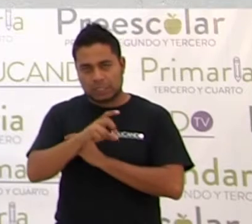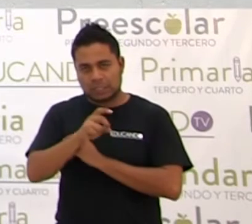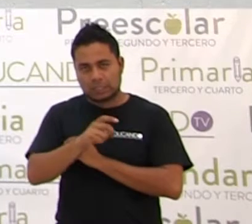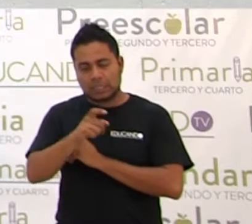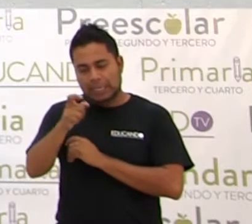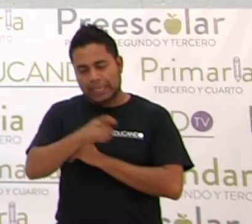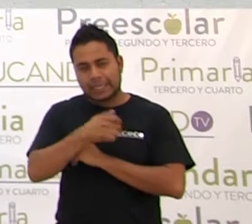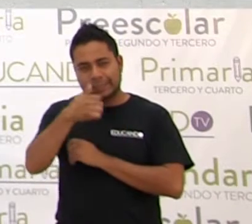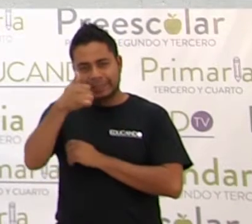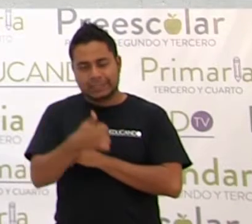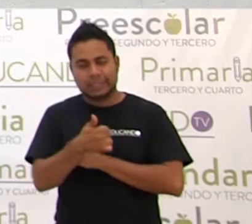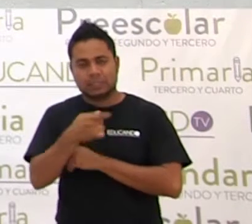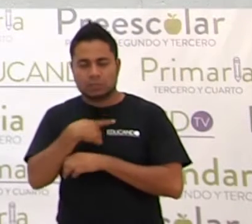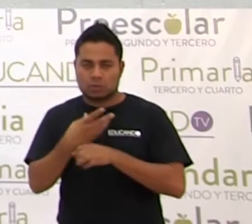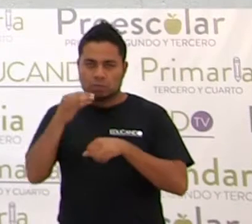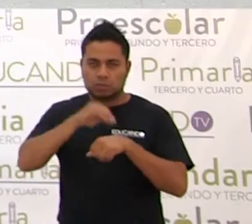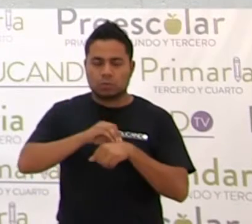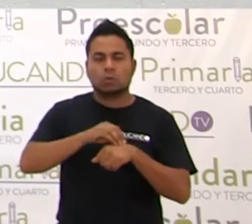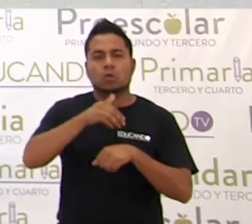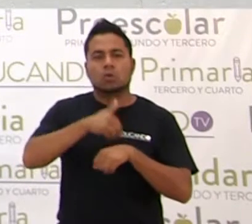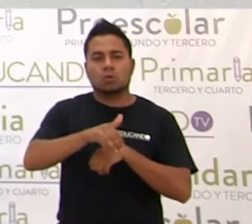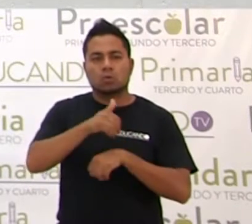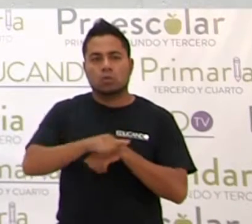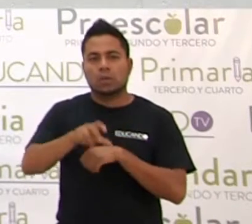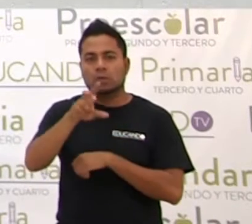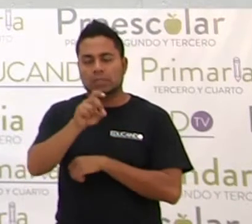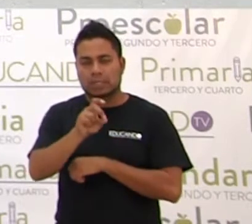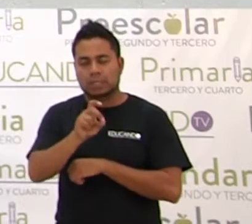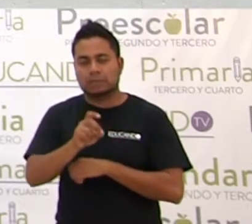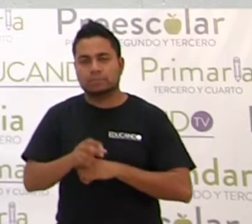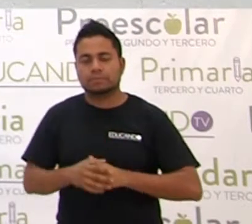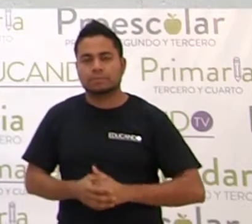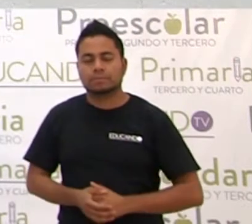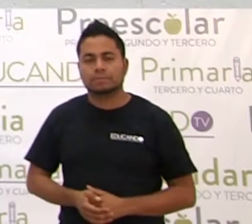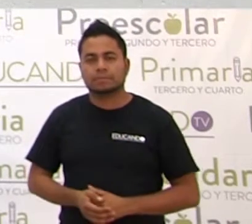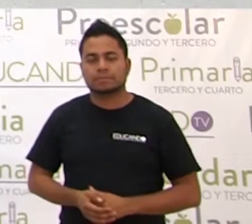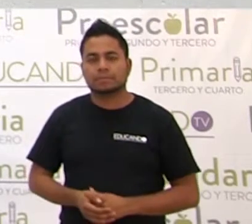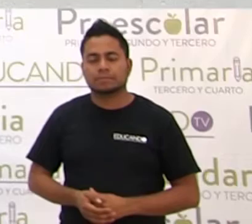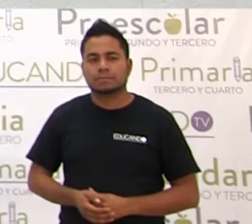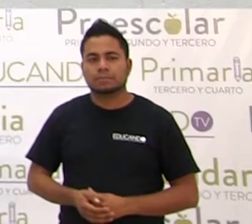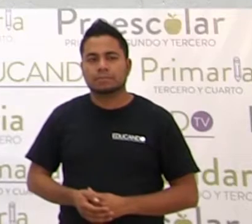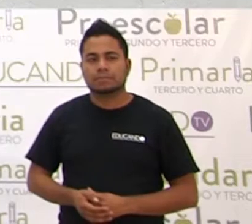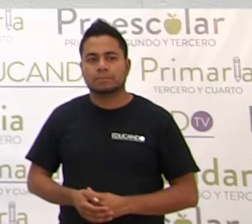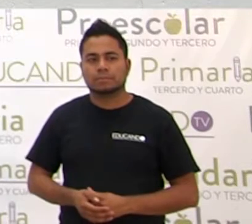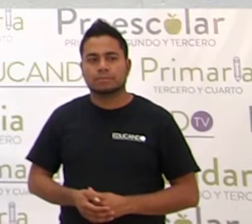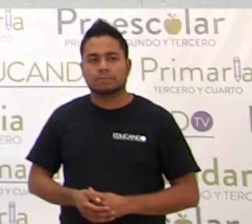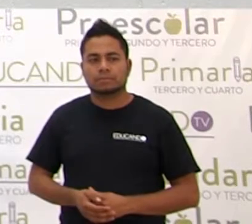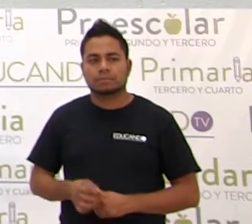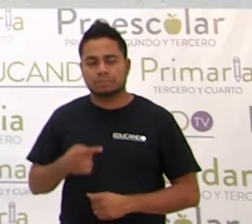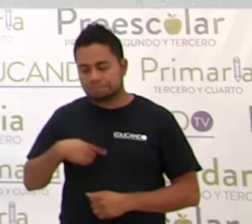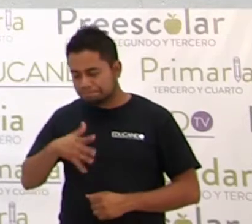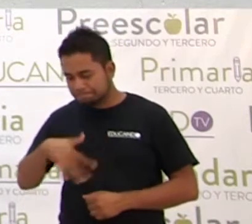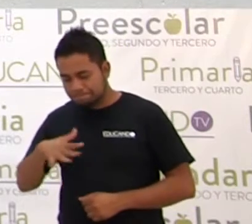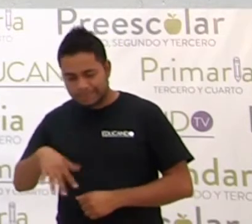Ponemos el número 30, ¿sí? ¿Dónde está el 0?